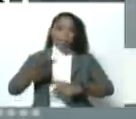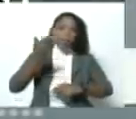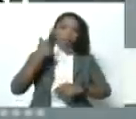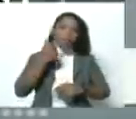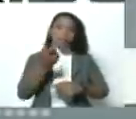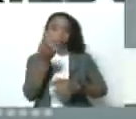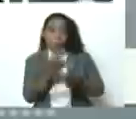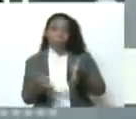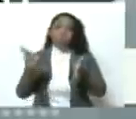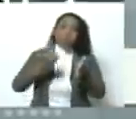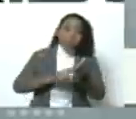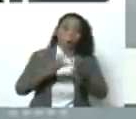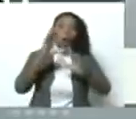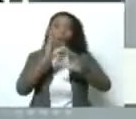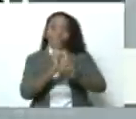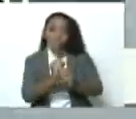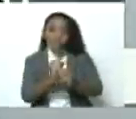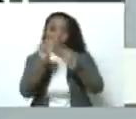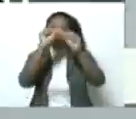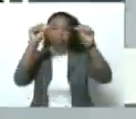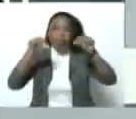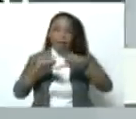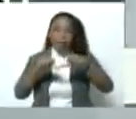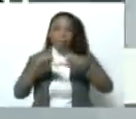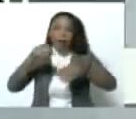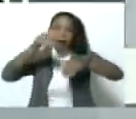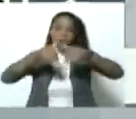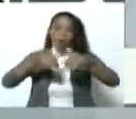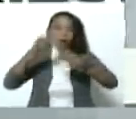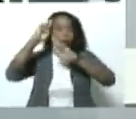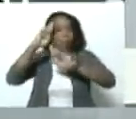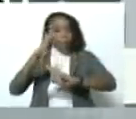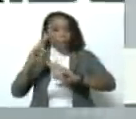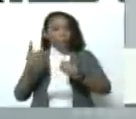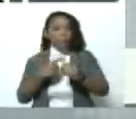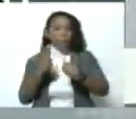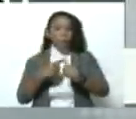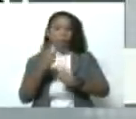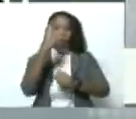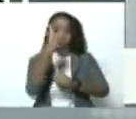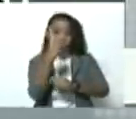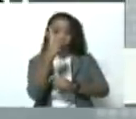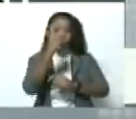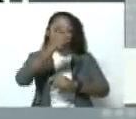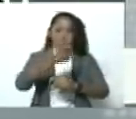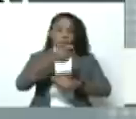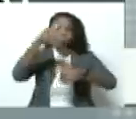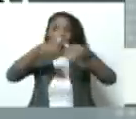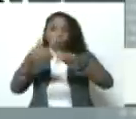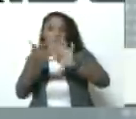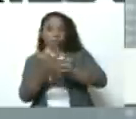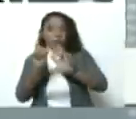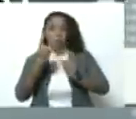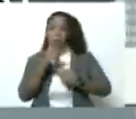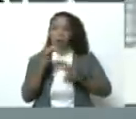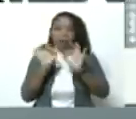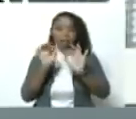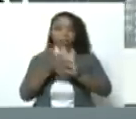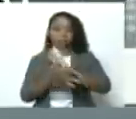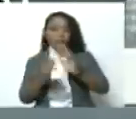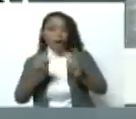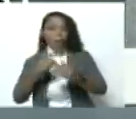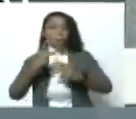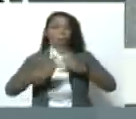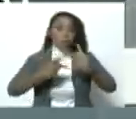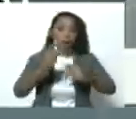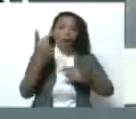de la confiabilidad del sistema electoral, del respeto al principio de un elector, un voto. No hay ninguna observación general sobre el proceso. Hay